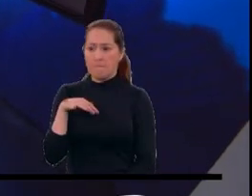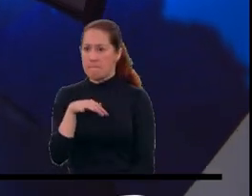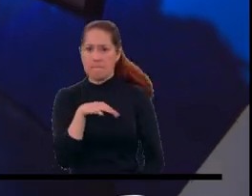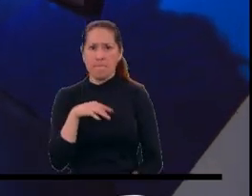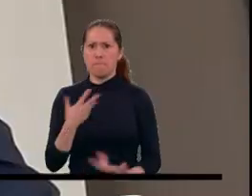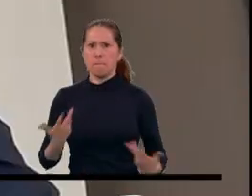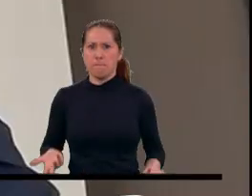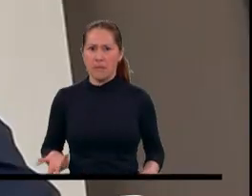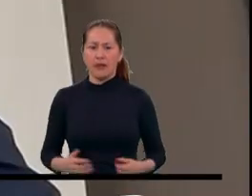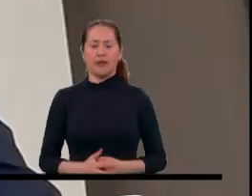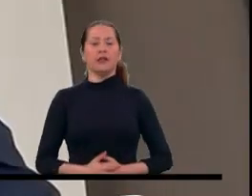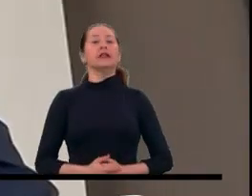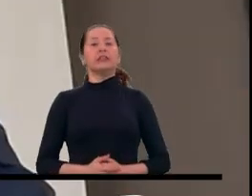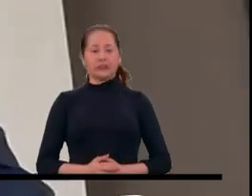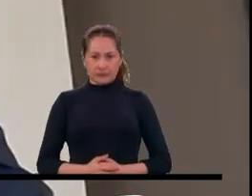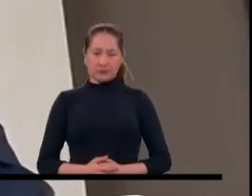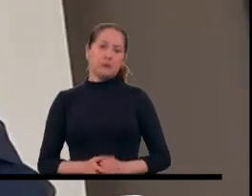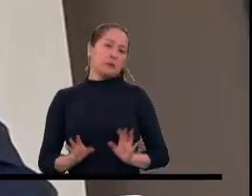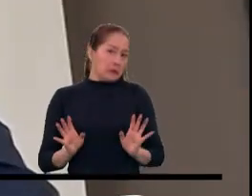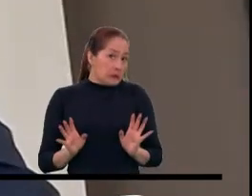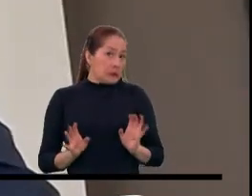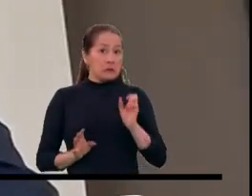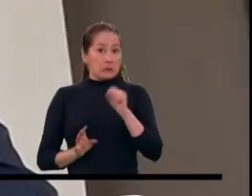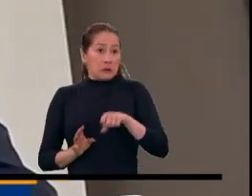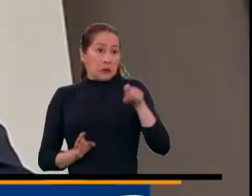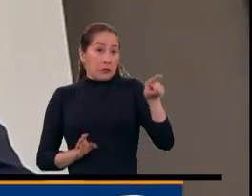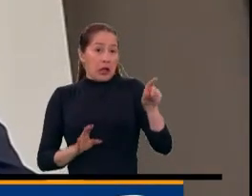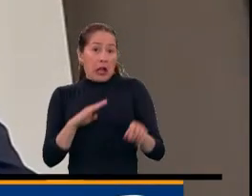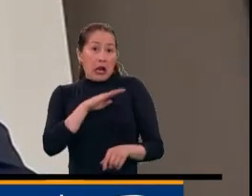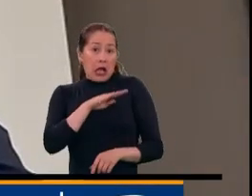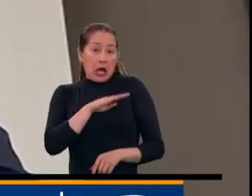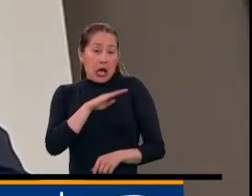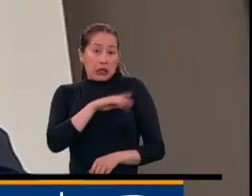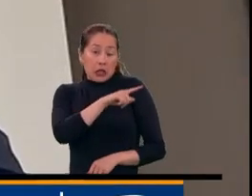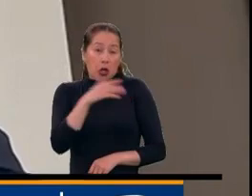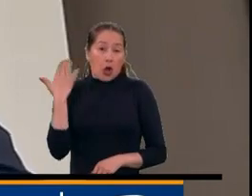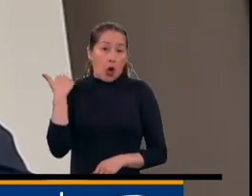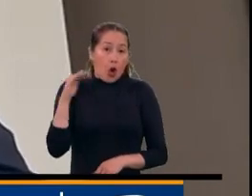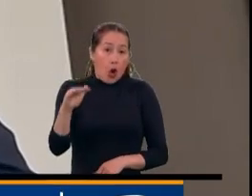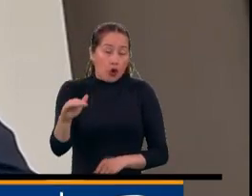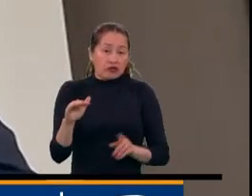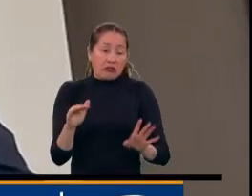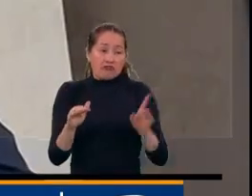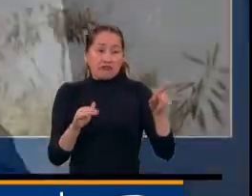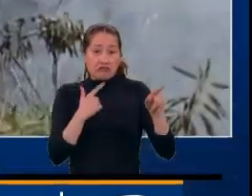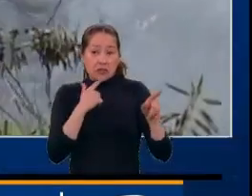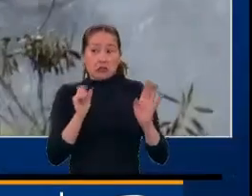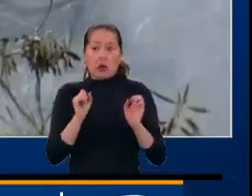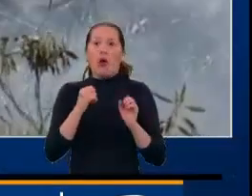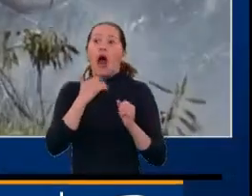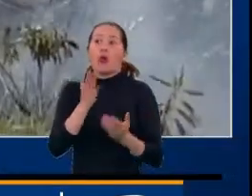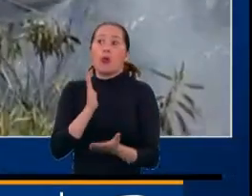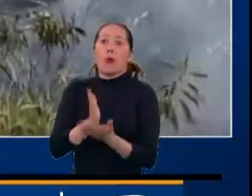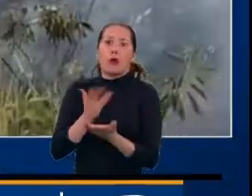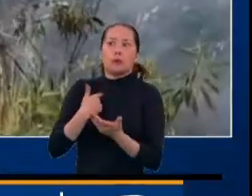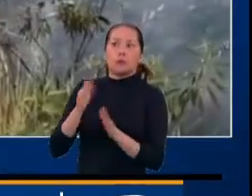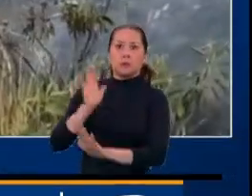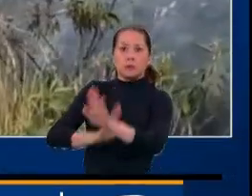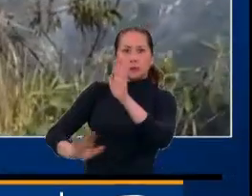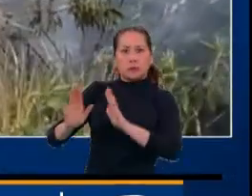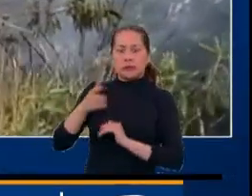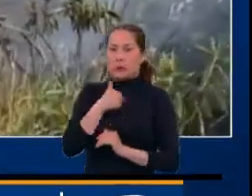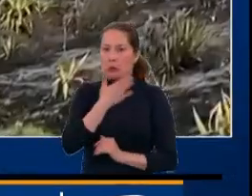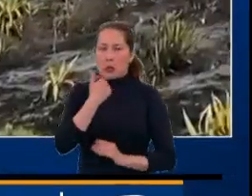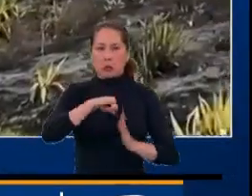Esa medida la adoptó el señor alcalde de Cota, por supuesto es una medida preventiva. Nosotros lo que hemos dicho es hoy debe quedar